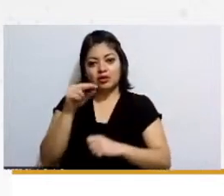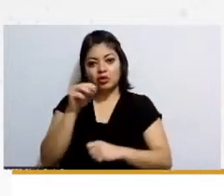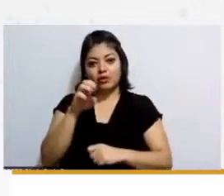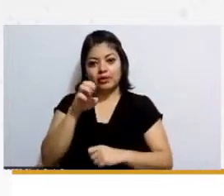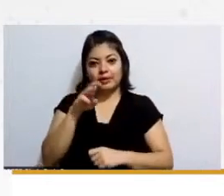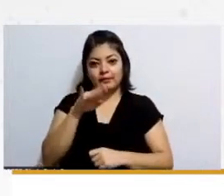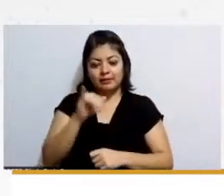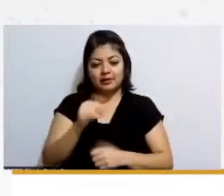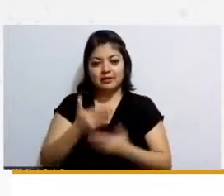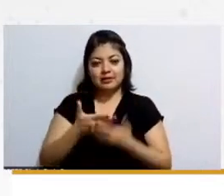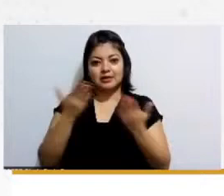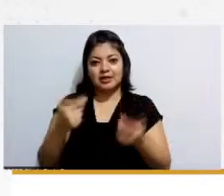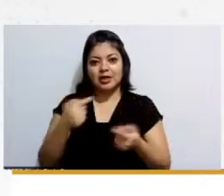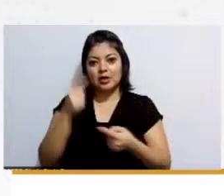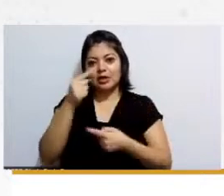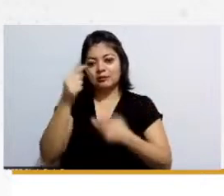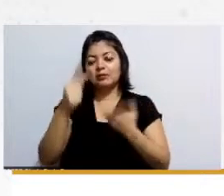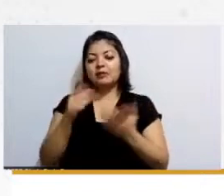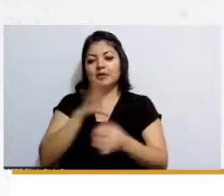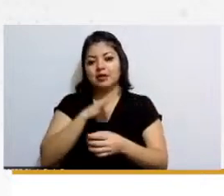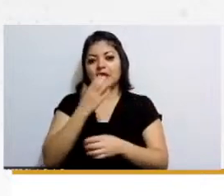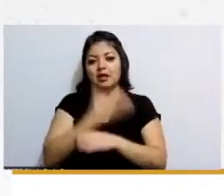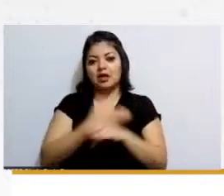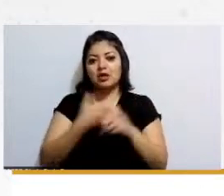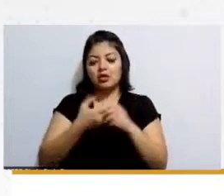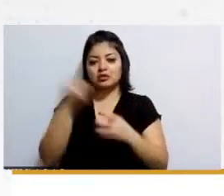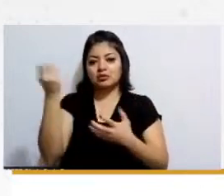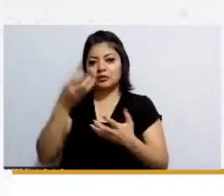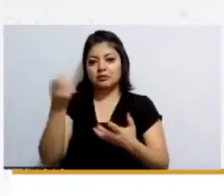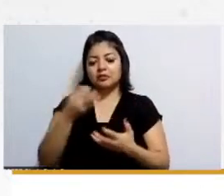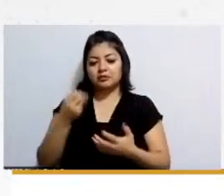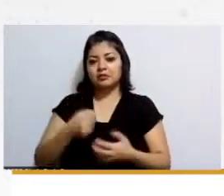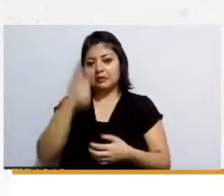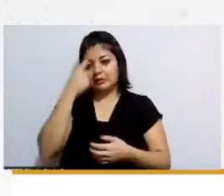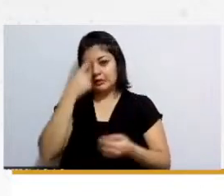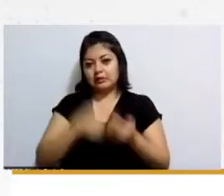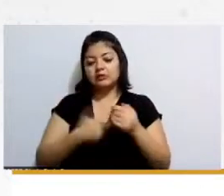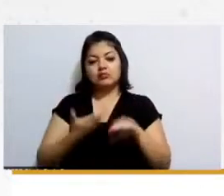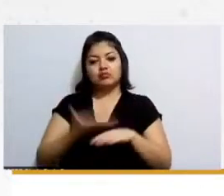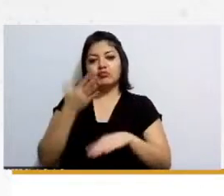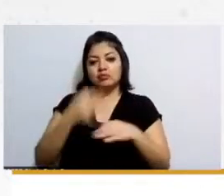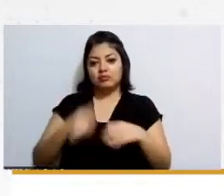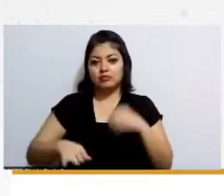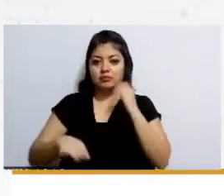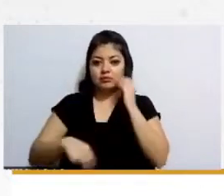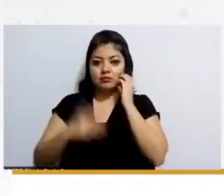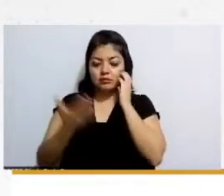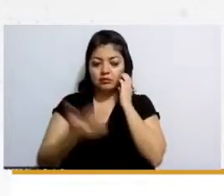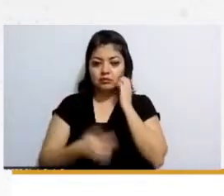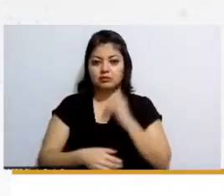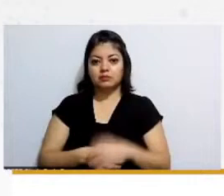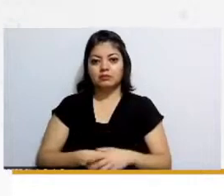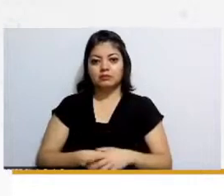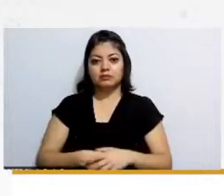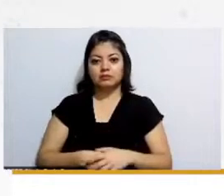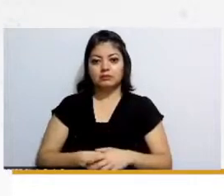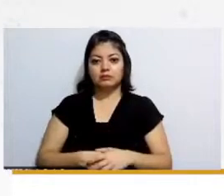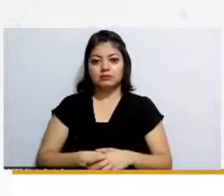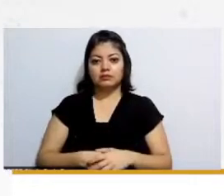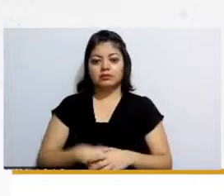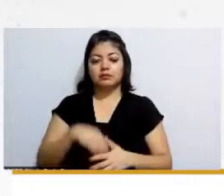que vea otras aportaciones que creo que son muy interesantes Erika muchas gracias